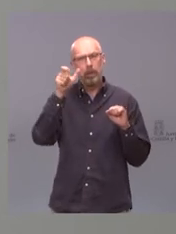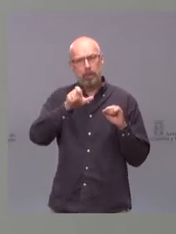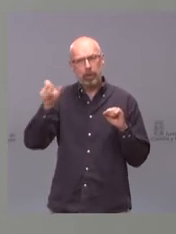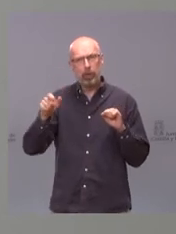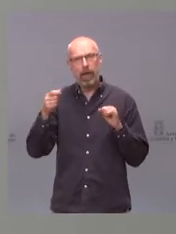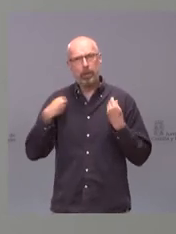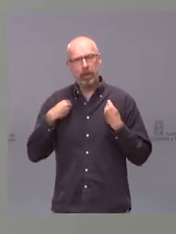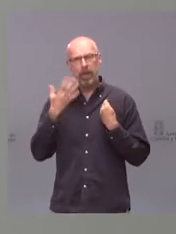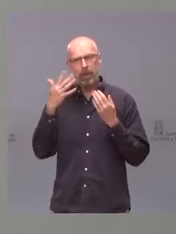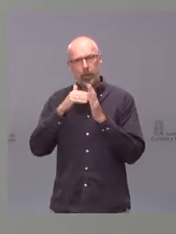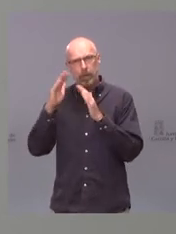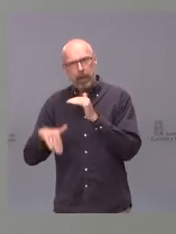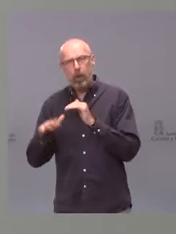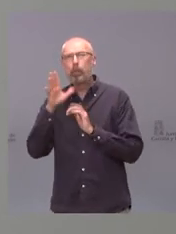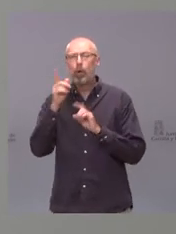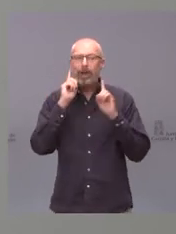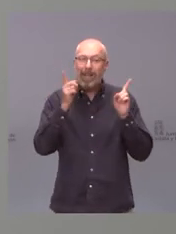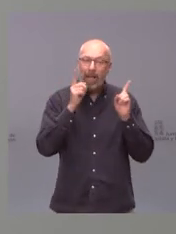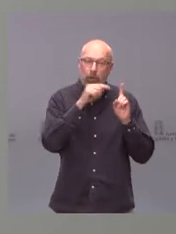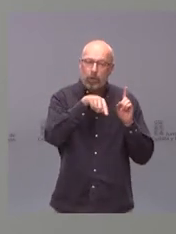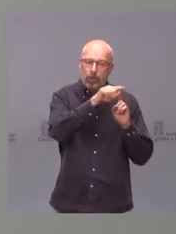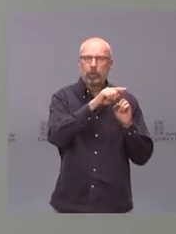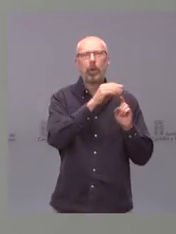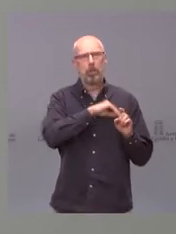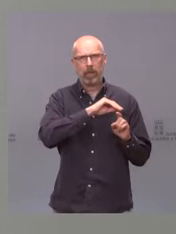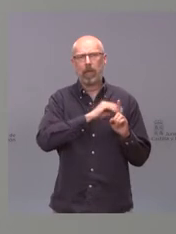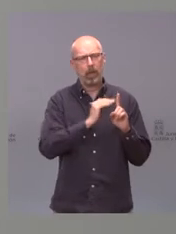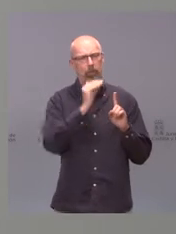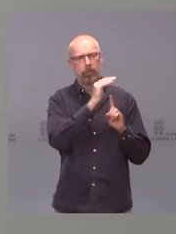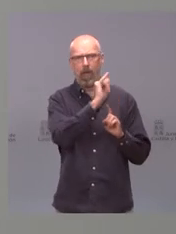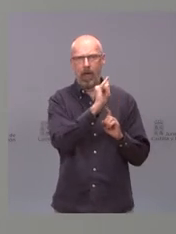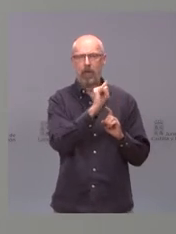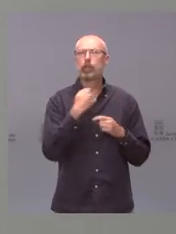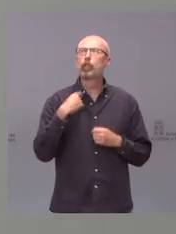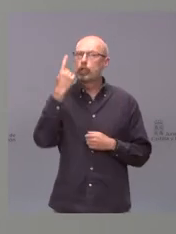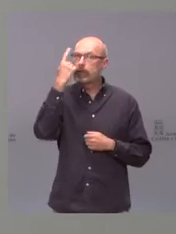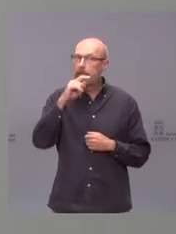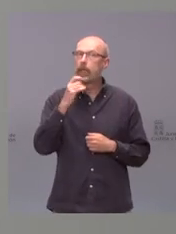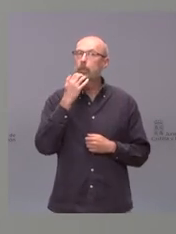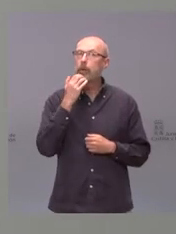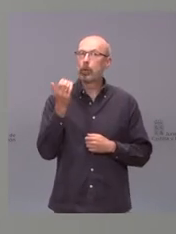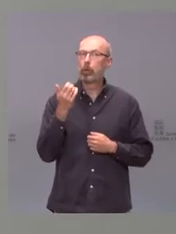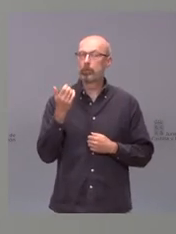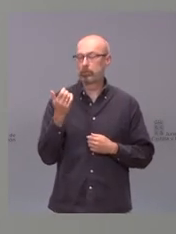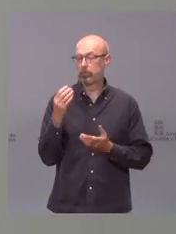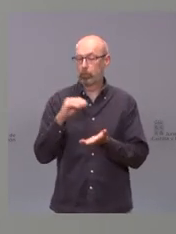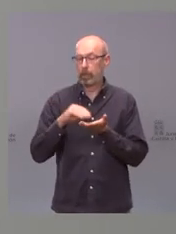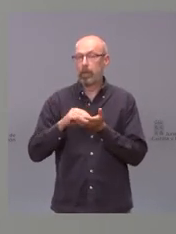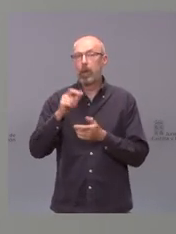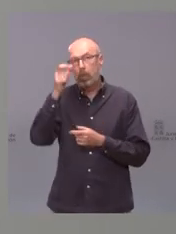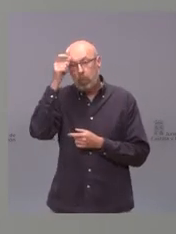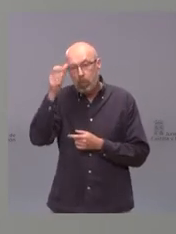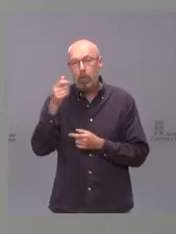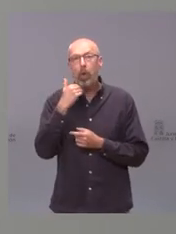tienen un número de casos importante. Muchas veces sí que sabemos que más pequeña es un municipio o una población